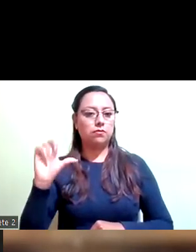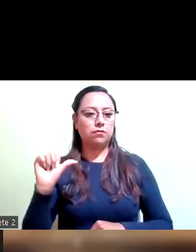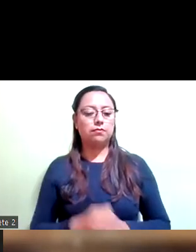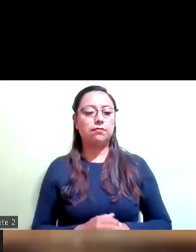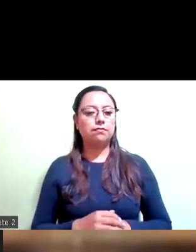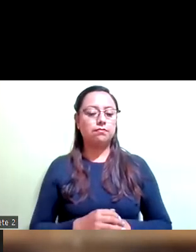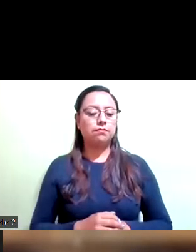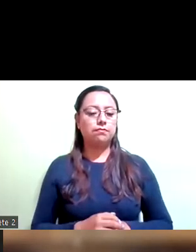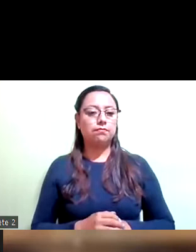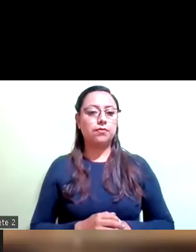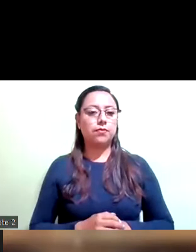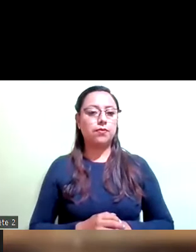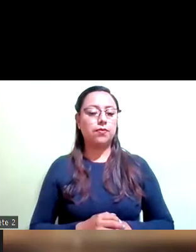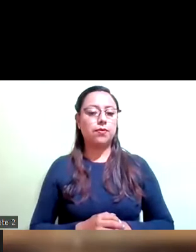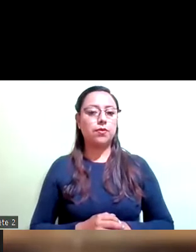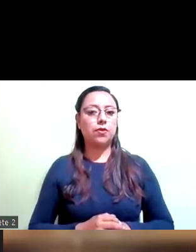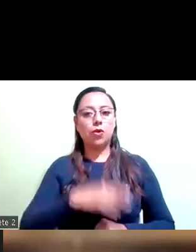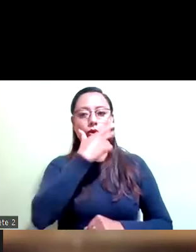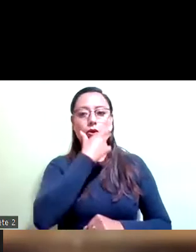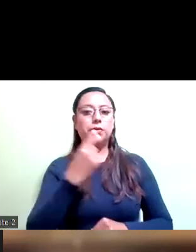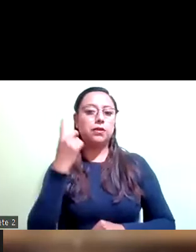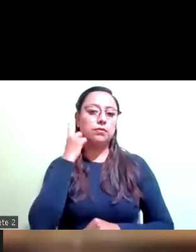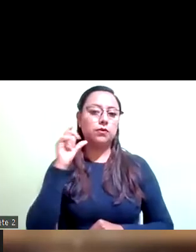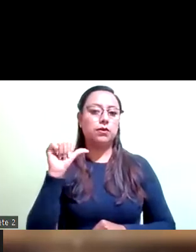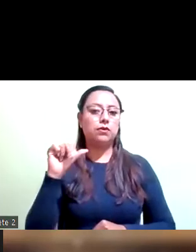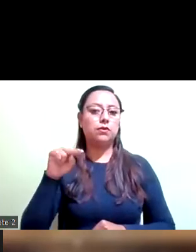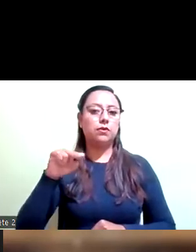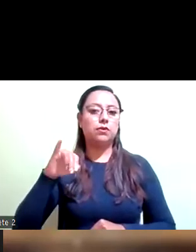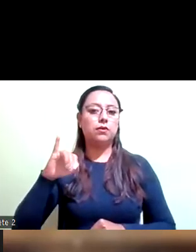Diputado Aníbal Alexandro Cañez Morales.